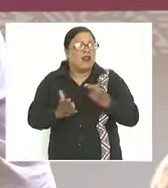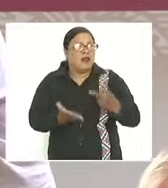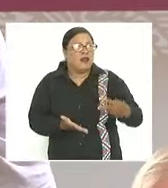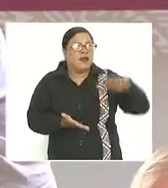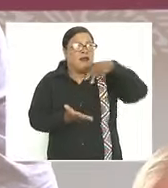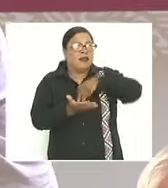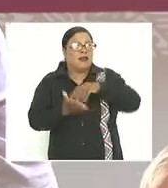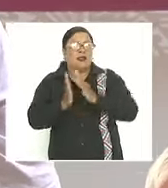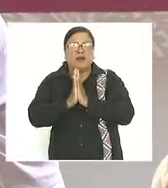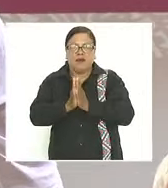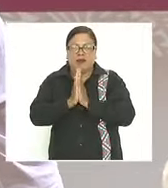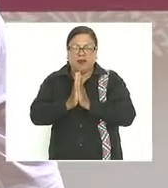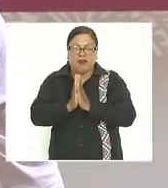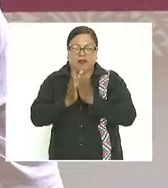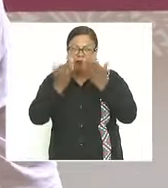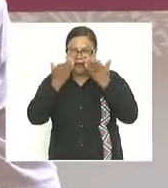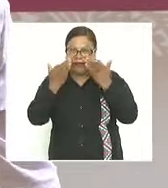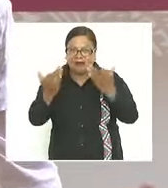que